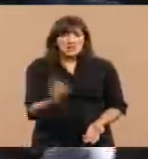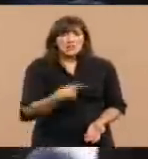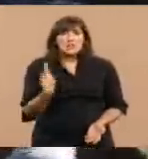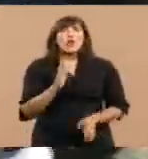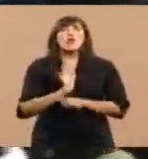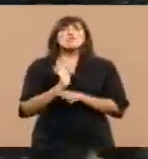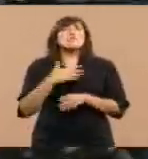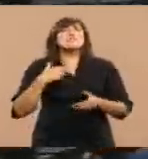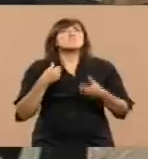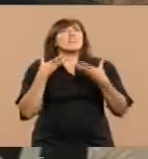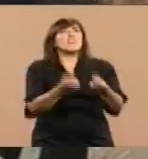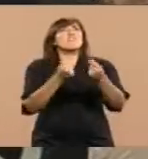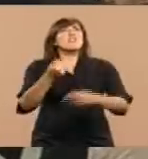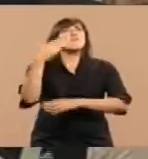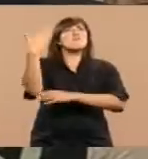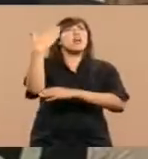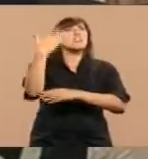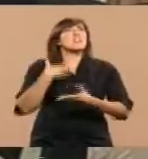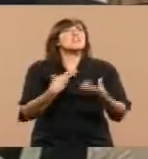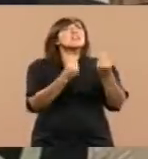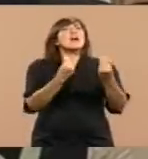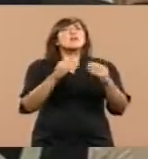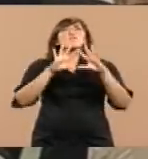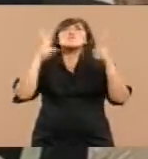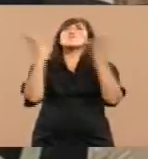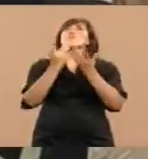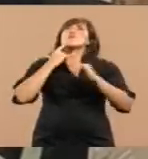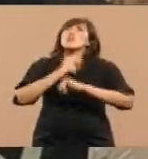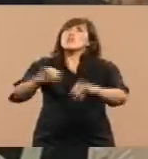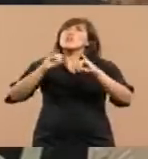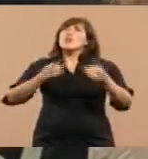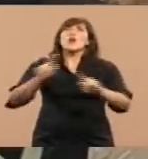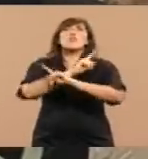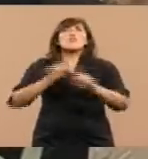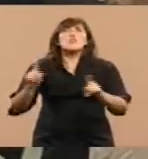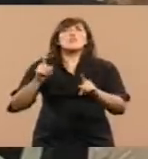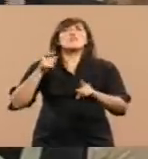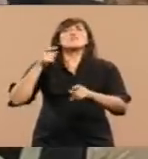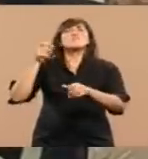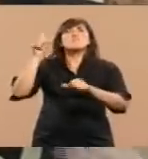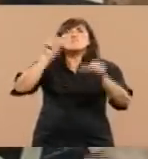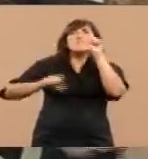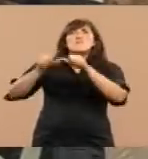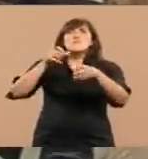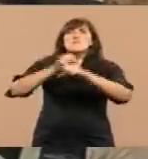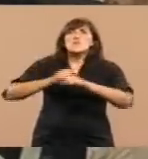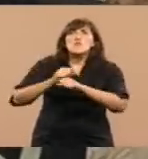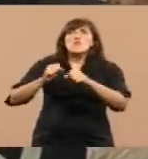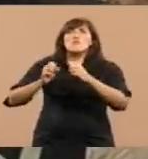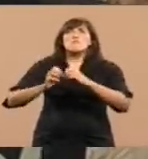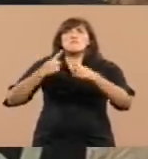abanderados y ejemplos en el mundo en materia de no proliferación nuclear, a nosotros